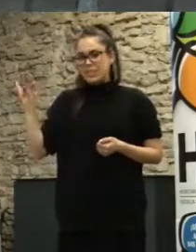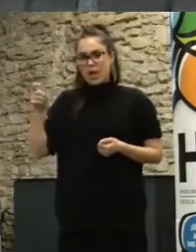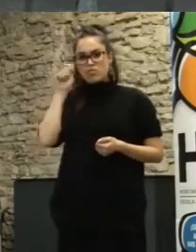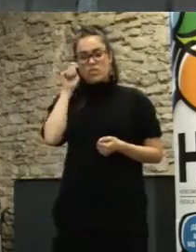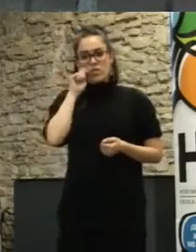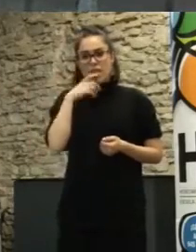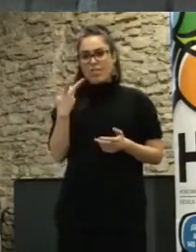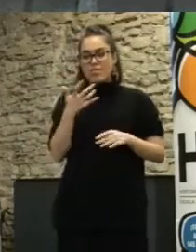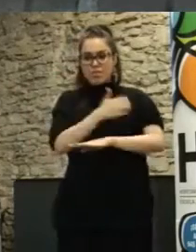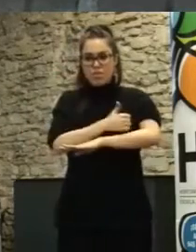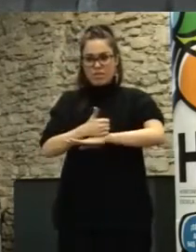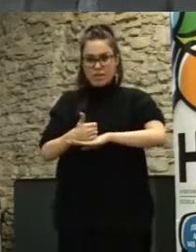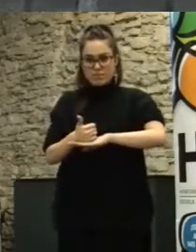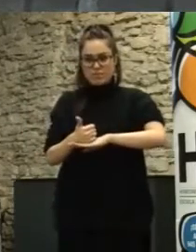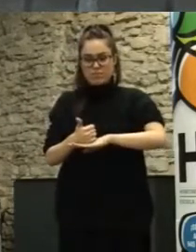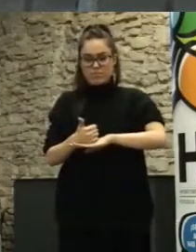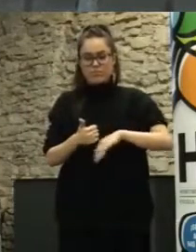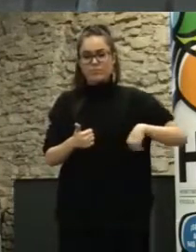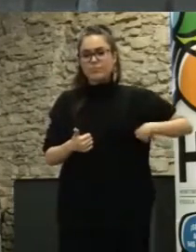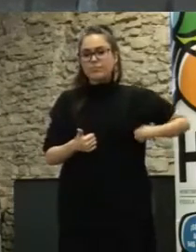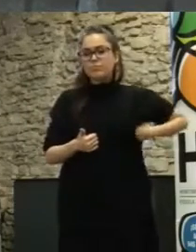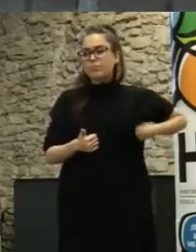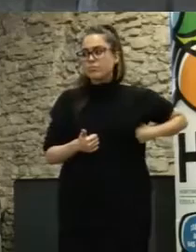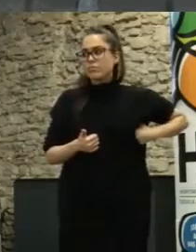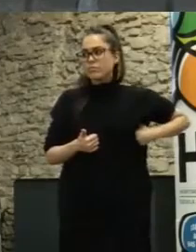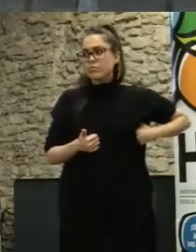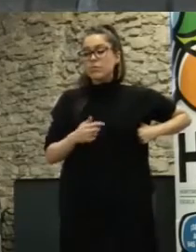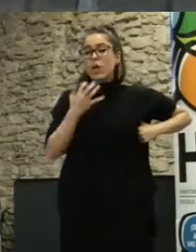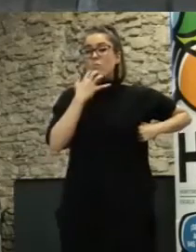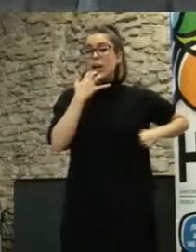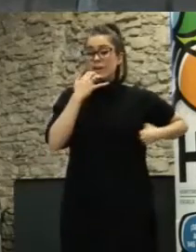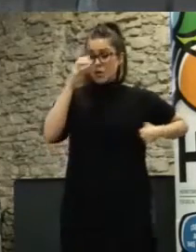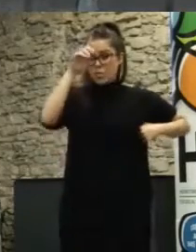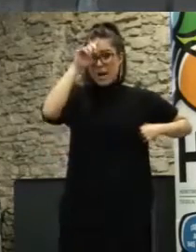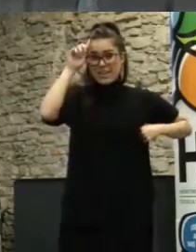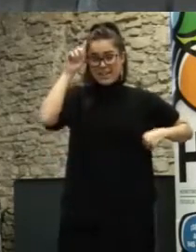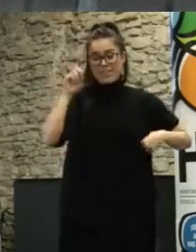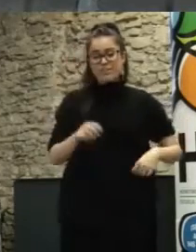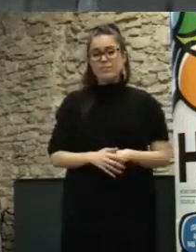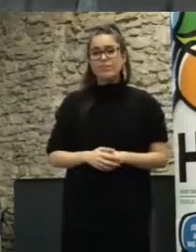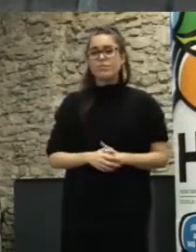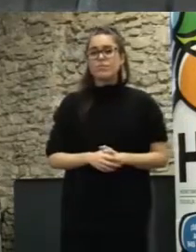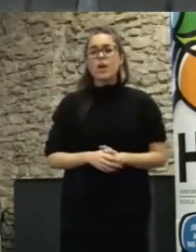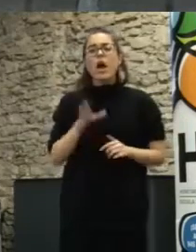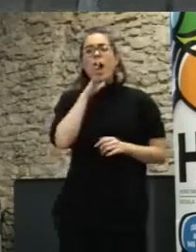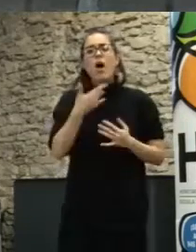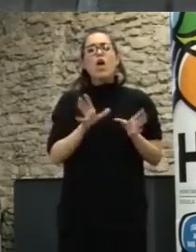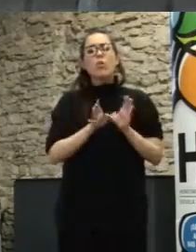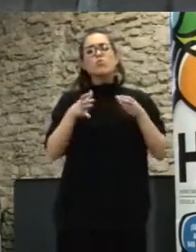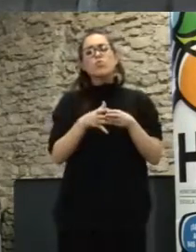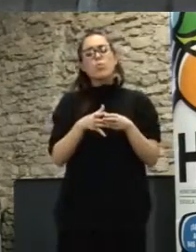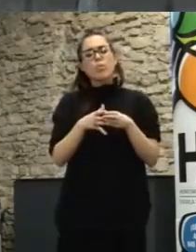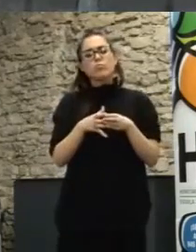las cuestiones que se está poniendo sobre la mesa en el caso de Madrid por ejemplo se ha creado como un grupo motor para